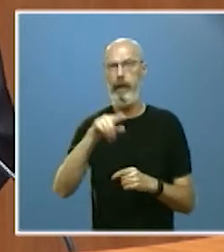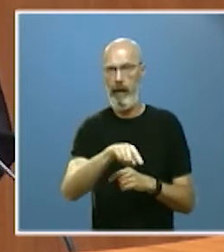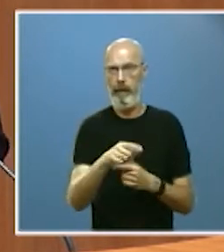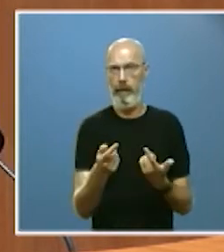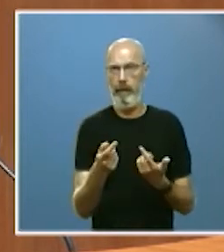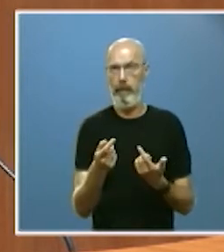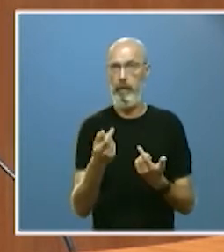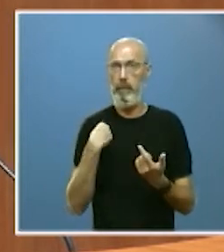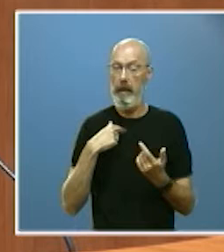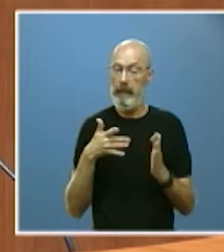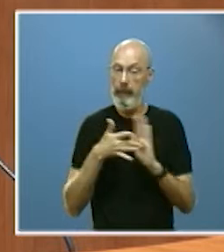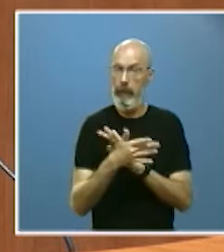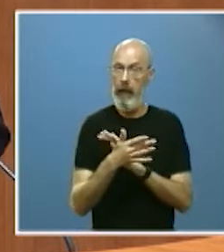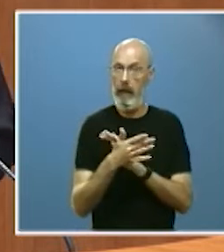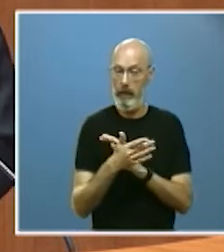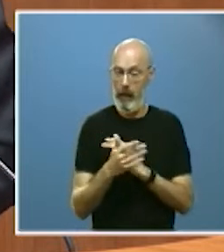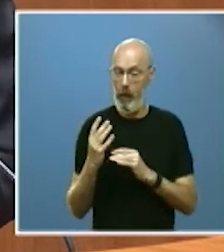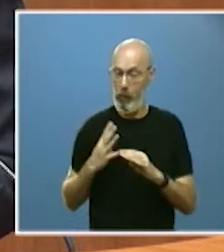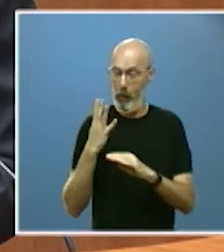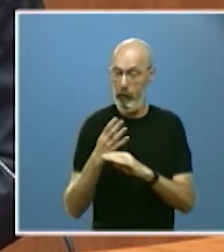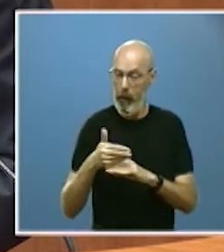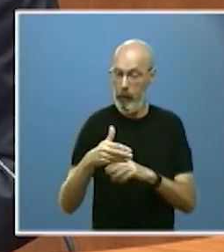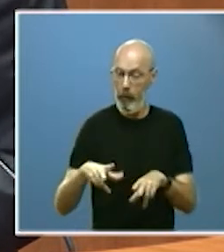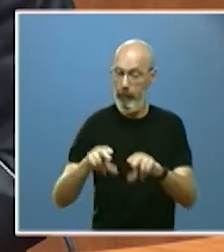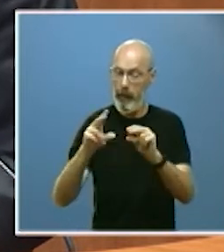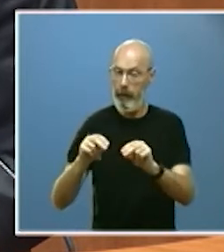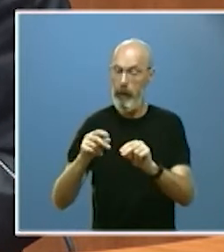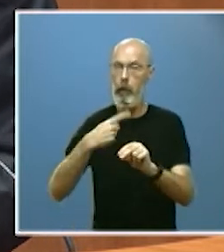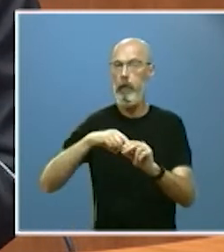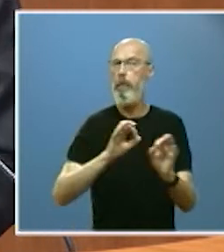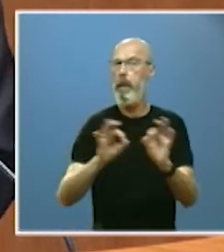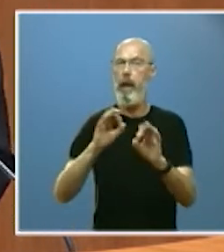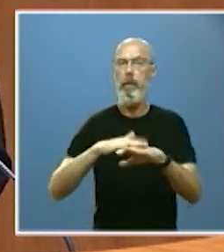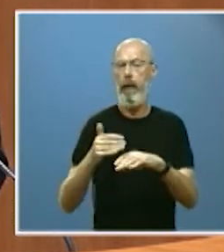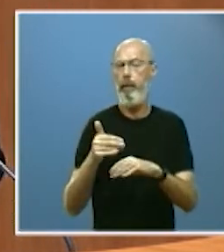fin de esta legislatura mucho mejor preparado para afrontar los retos del futuro.